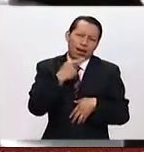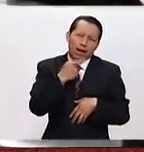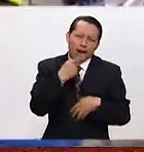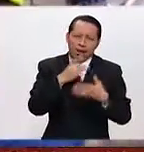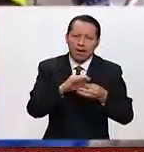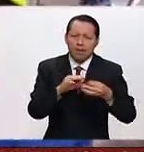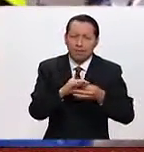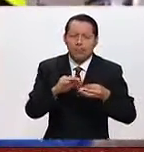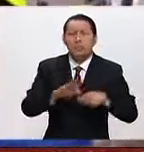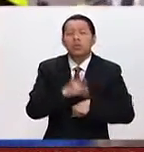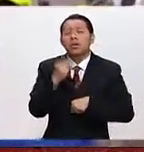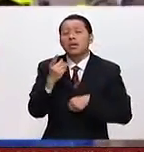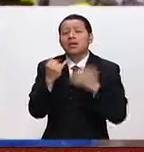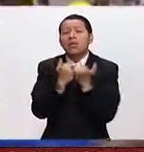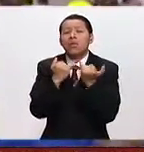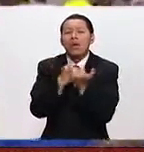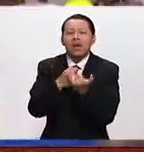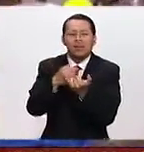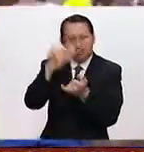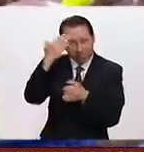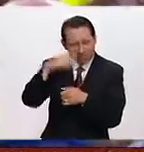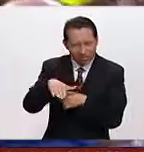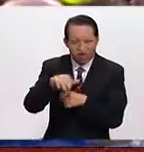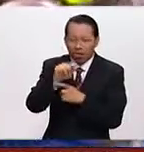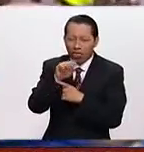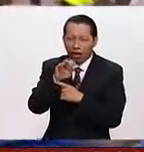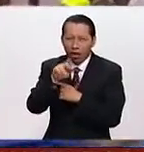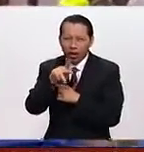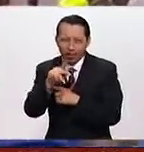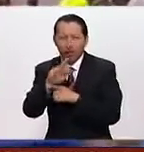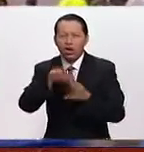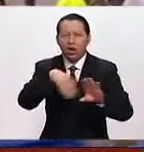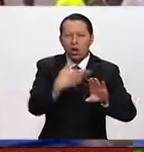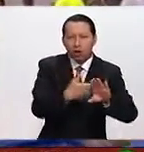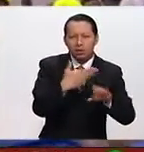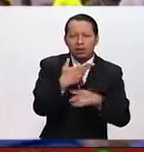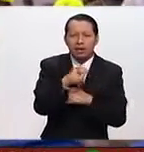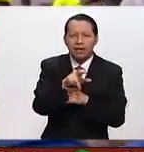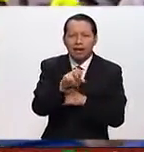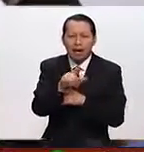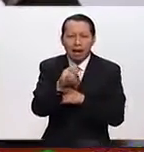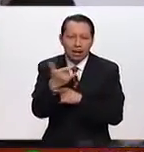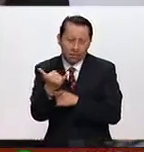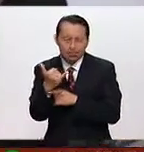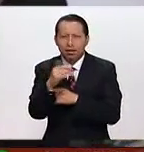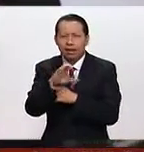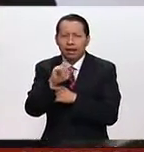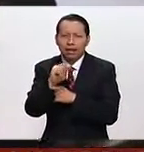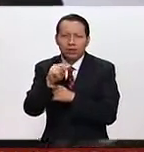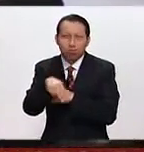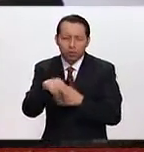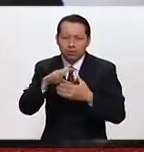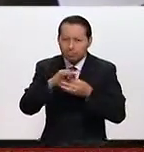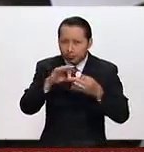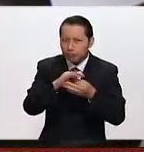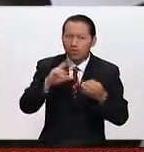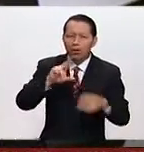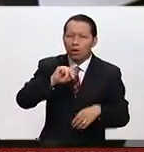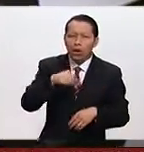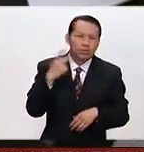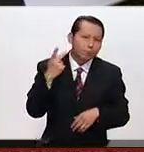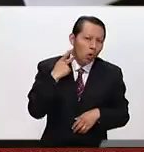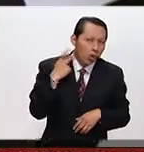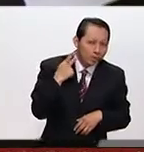argumento central de Donald Trump contra Hillary Clinton es que no es una política recta, no es una política honesta.